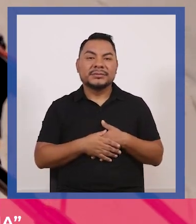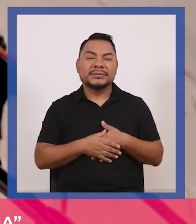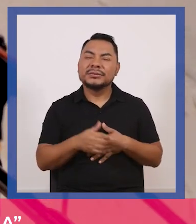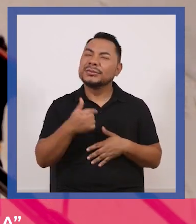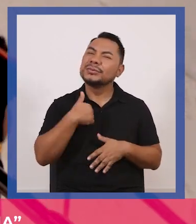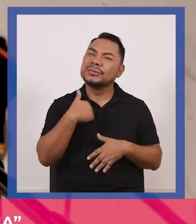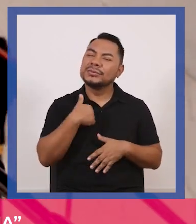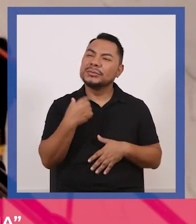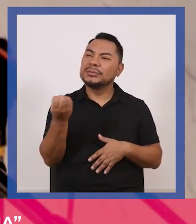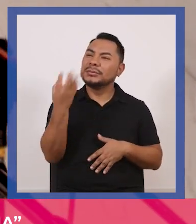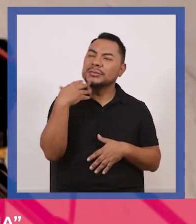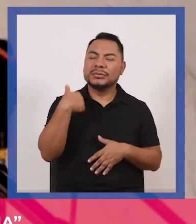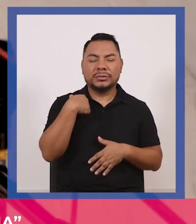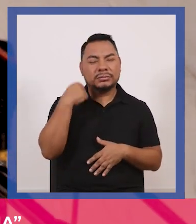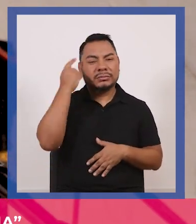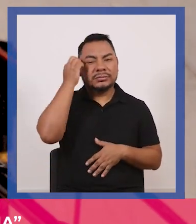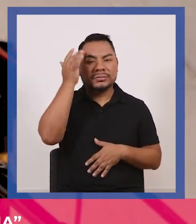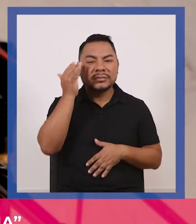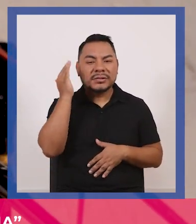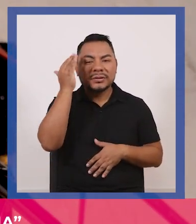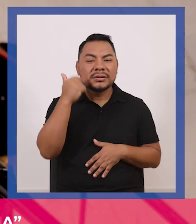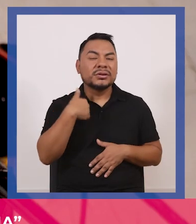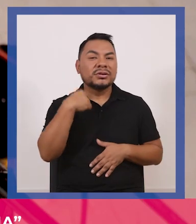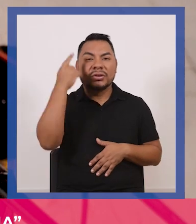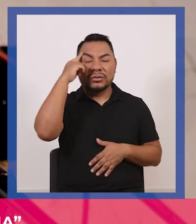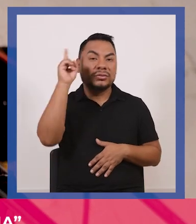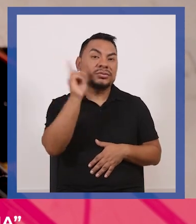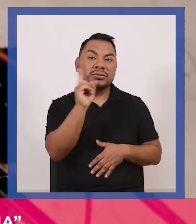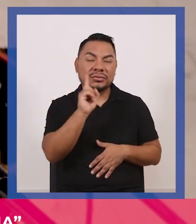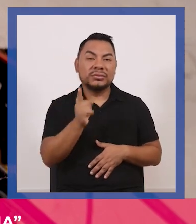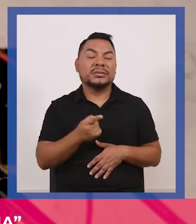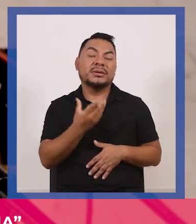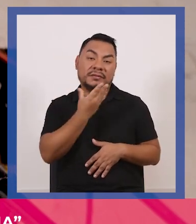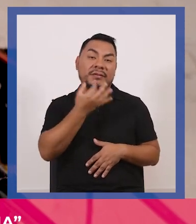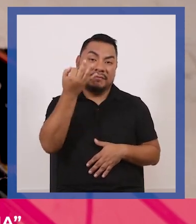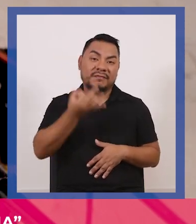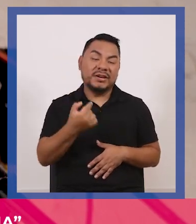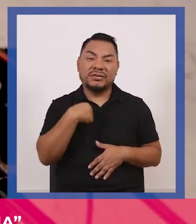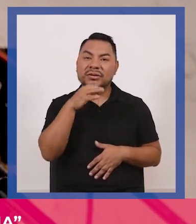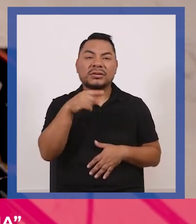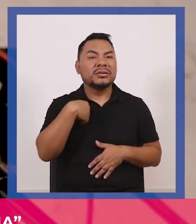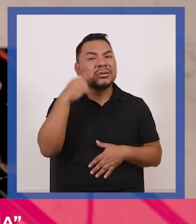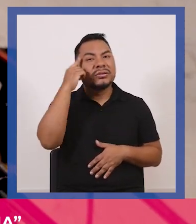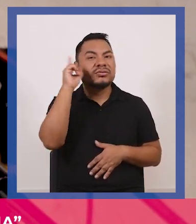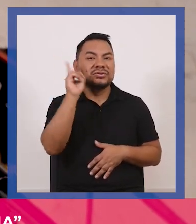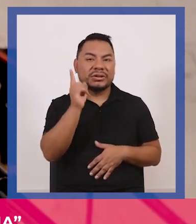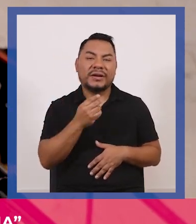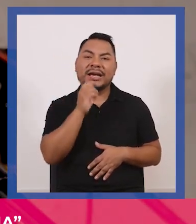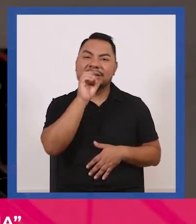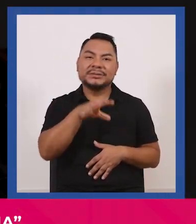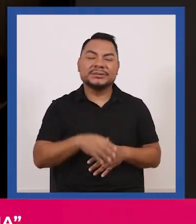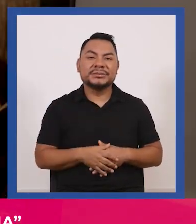y yo y yo no sabía la triste verdad que aquello escondía